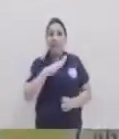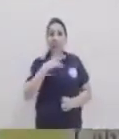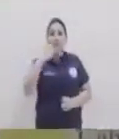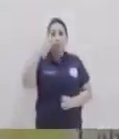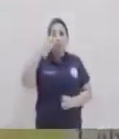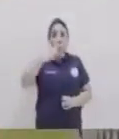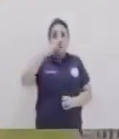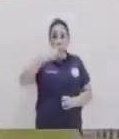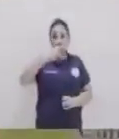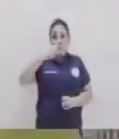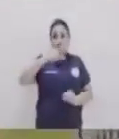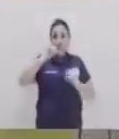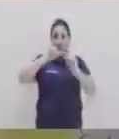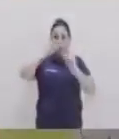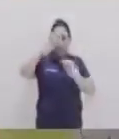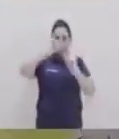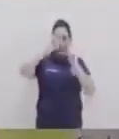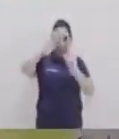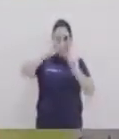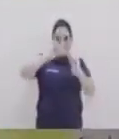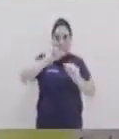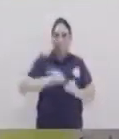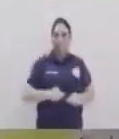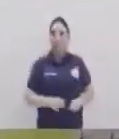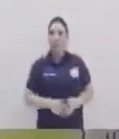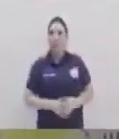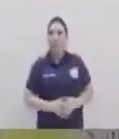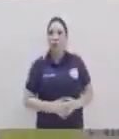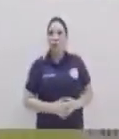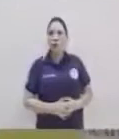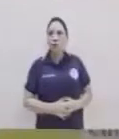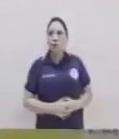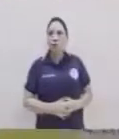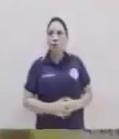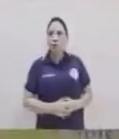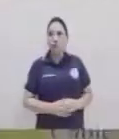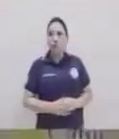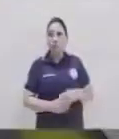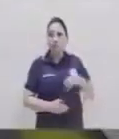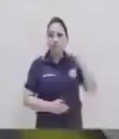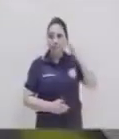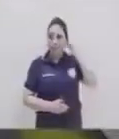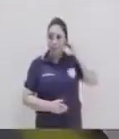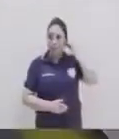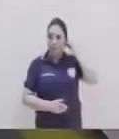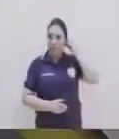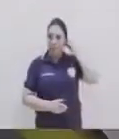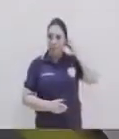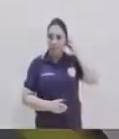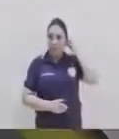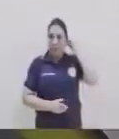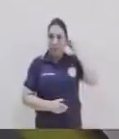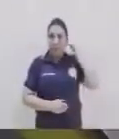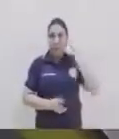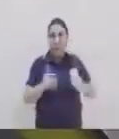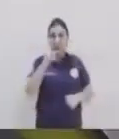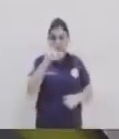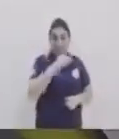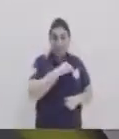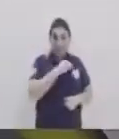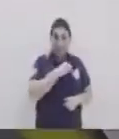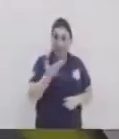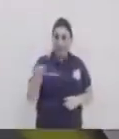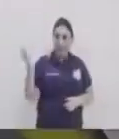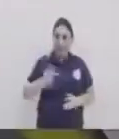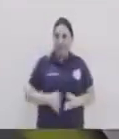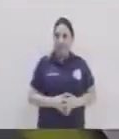dos centímetros para poder poder venir y amarrar lo que es el cable tenemos el primer limón ¿quieres